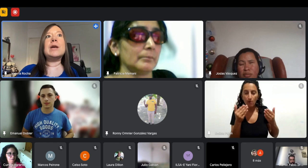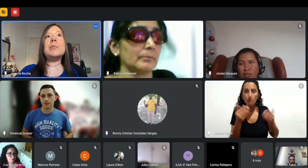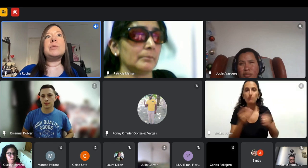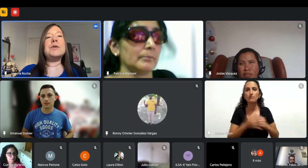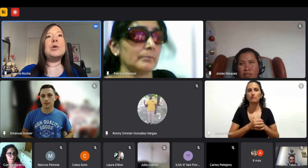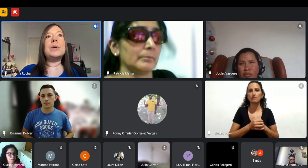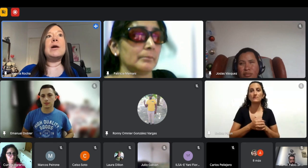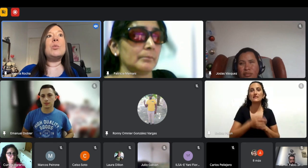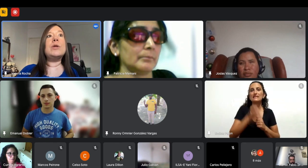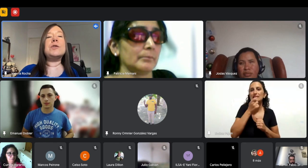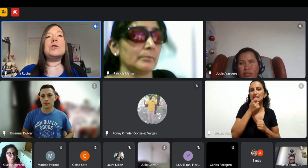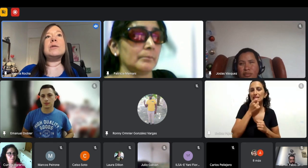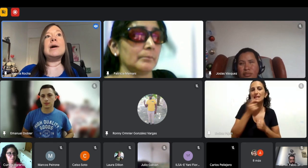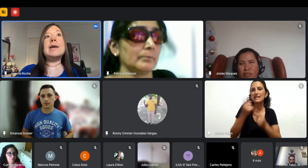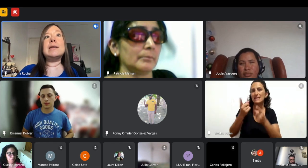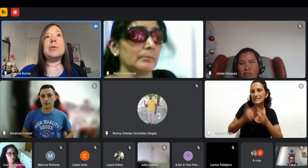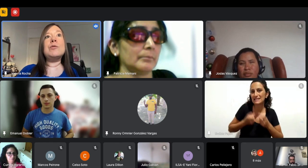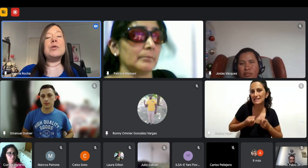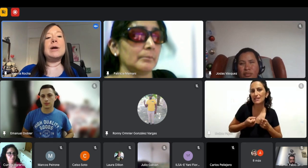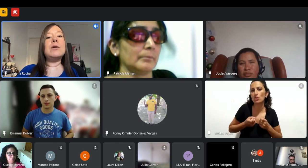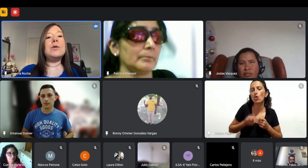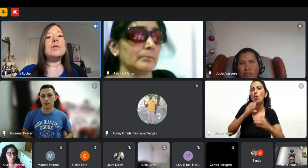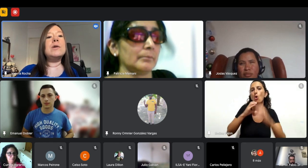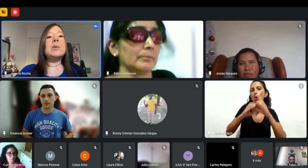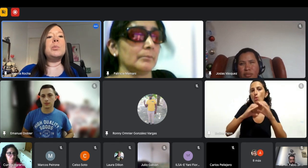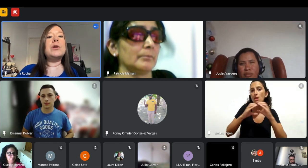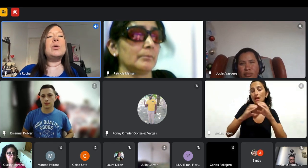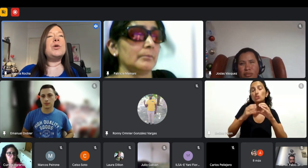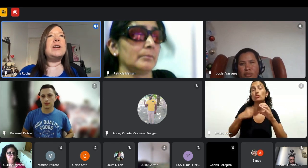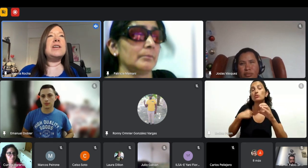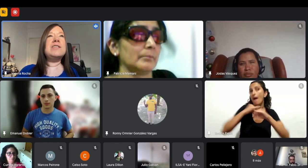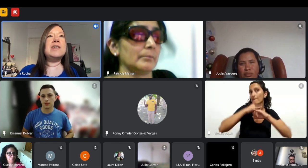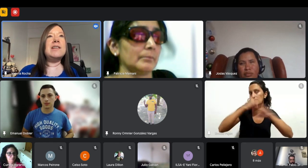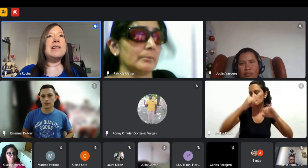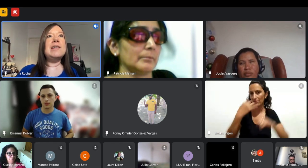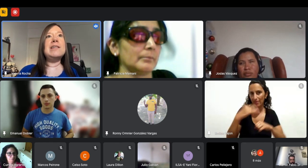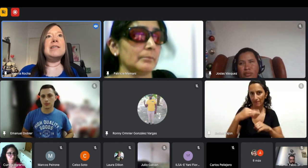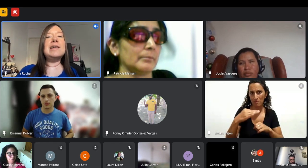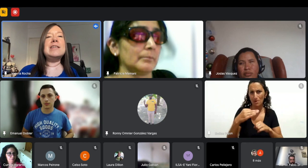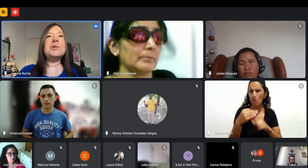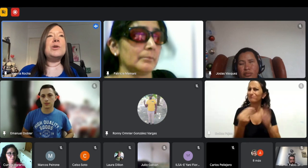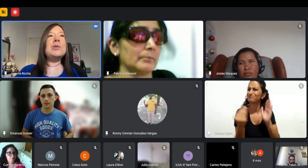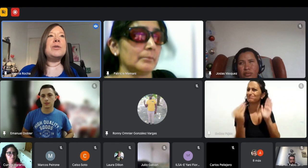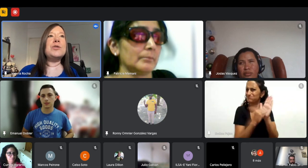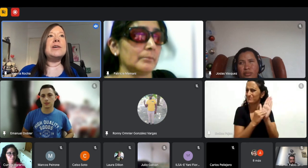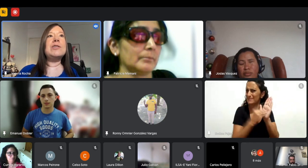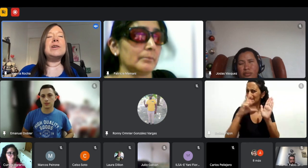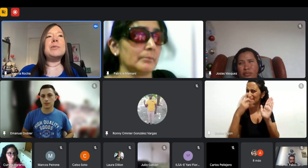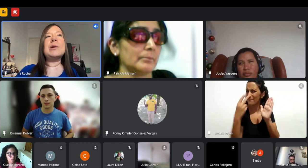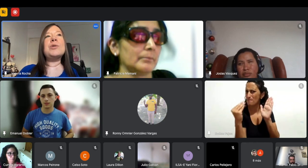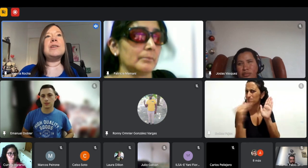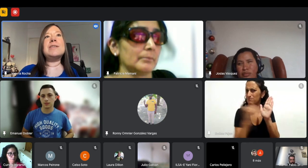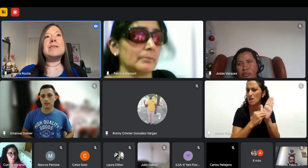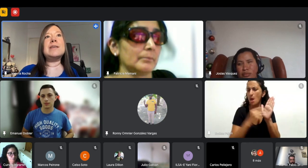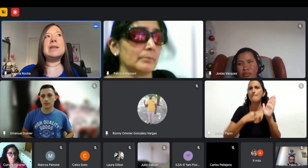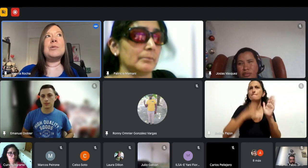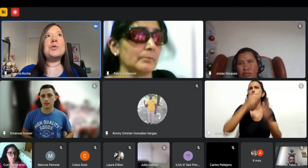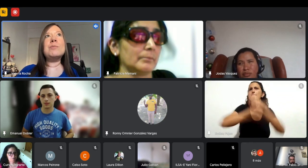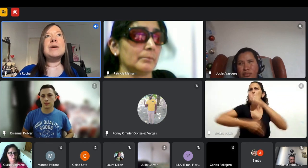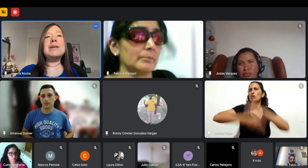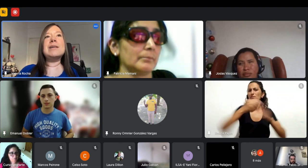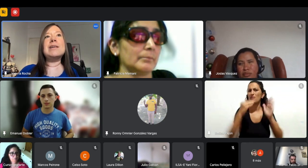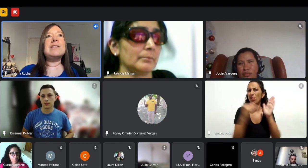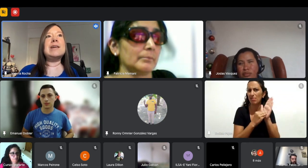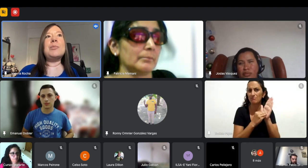una adaptación para la comunicación hay también informarlo ¿no? pero no poner de entrada el título de persona con discapacidad porque quizás